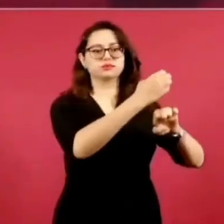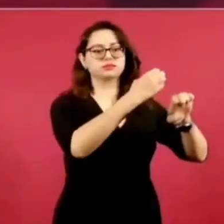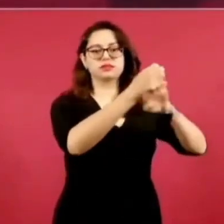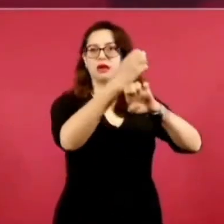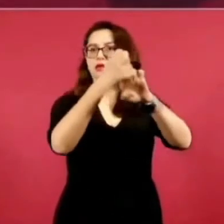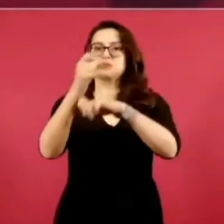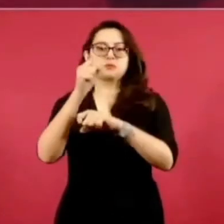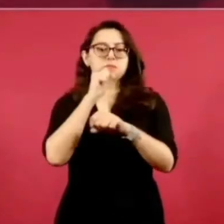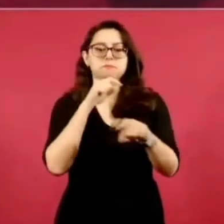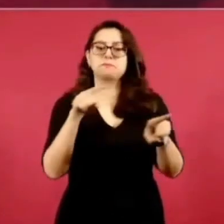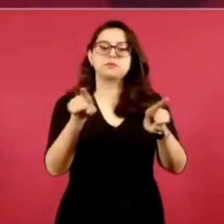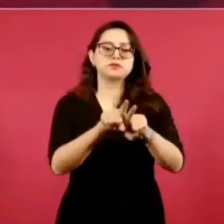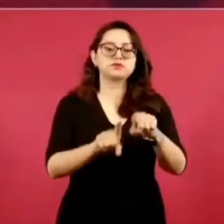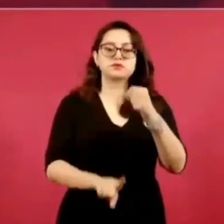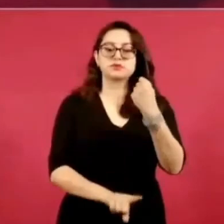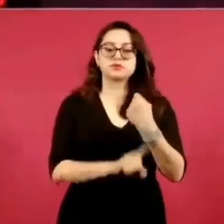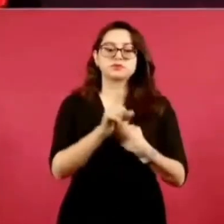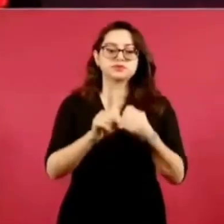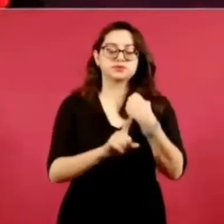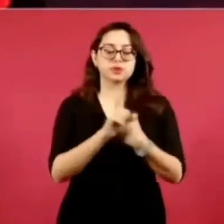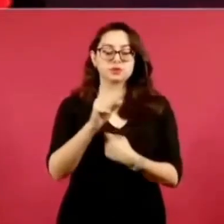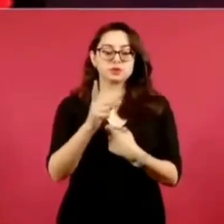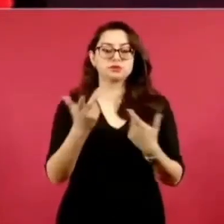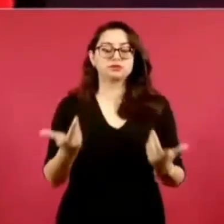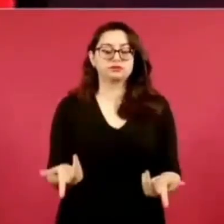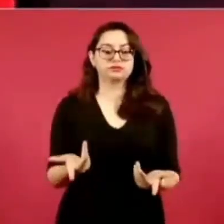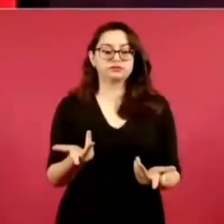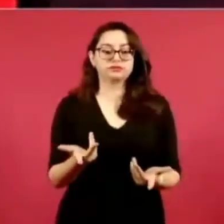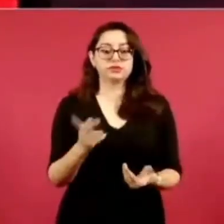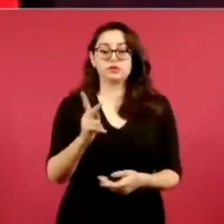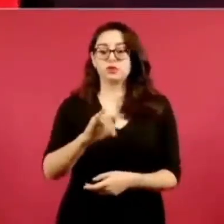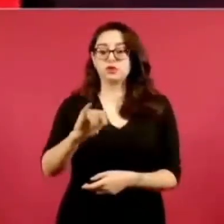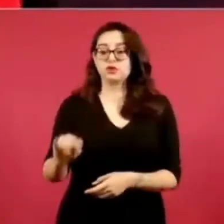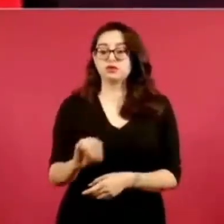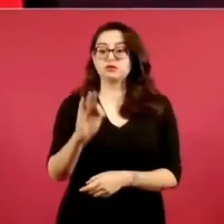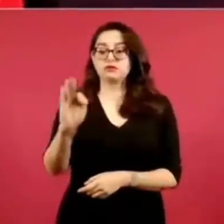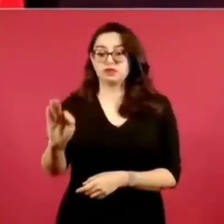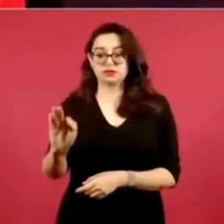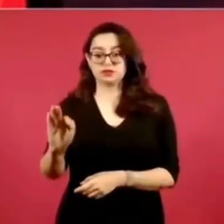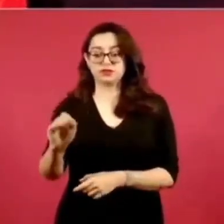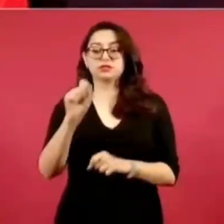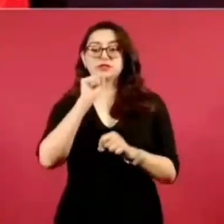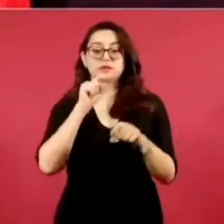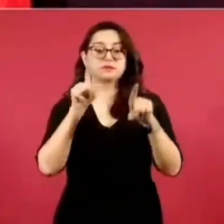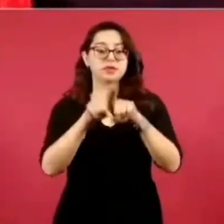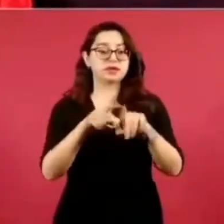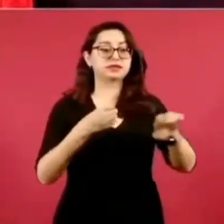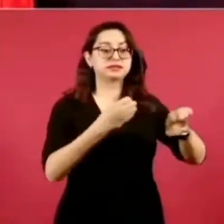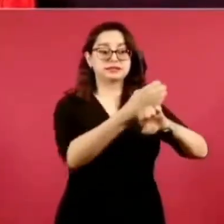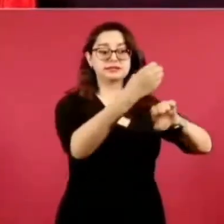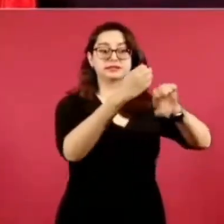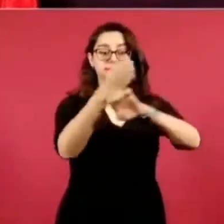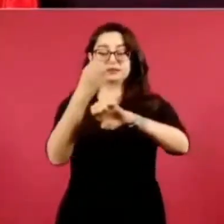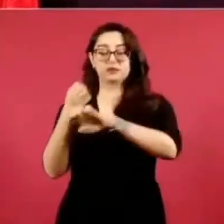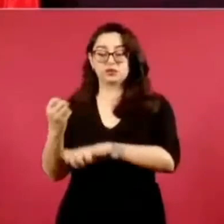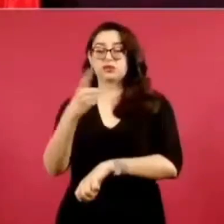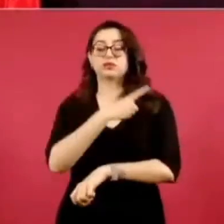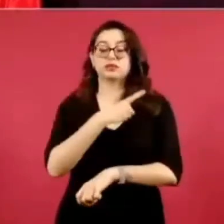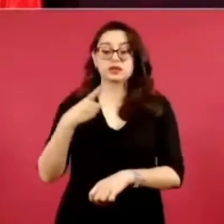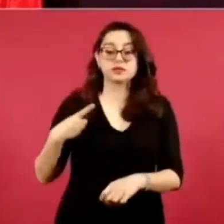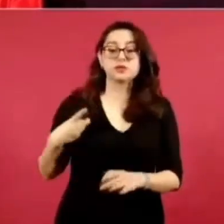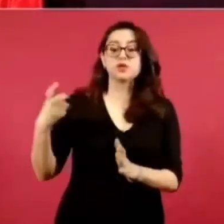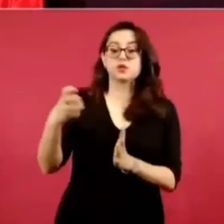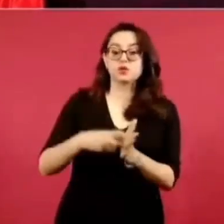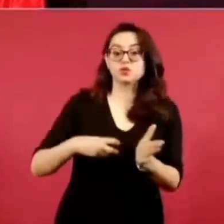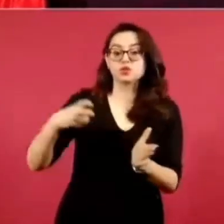el Poder Judicial federal. Y la mejor manera de hacerlo es